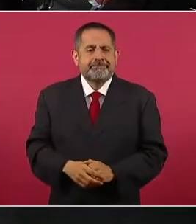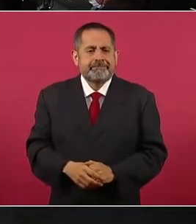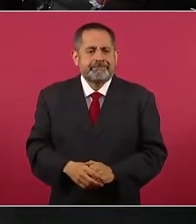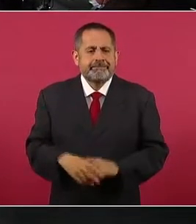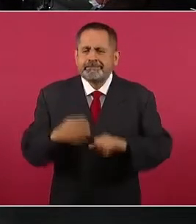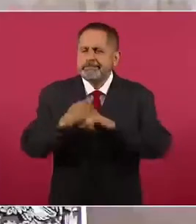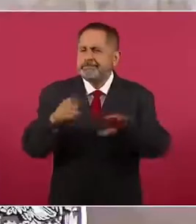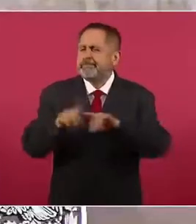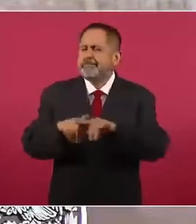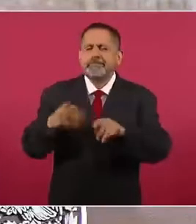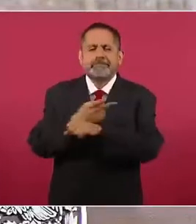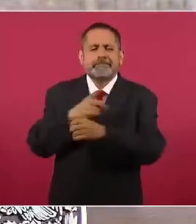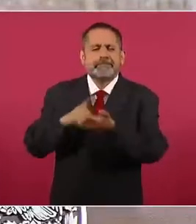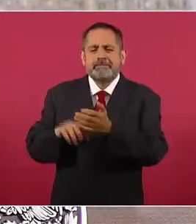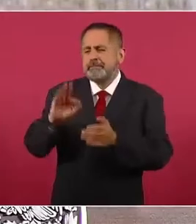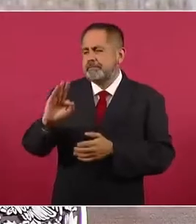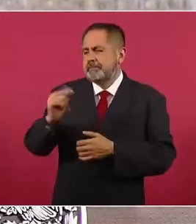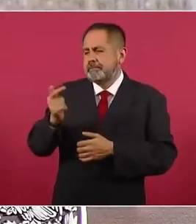informe de la Fiscalía.